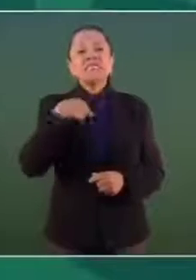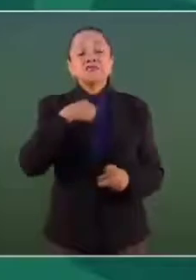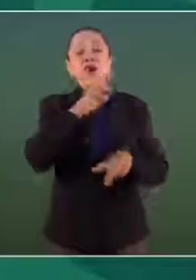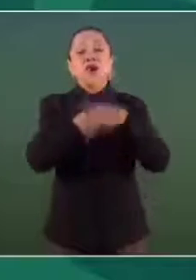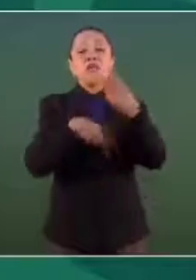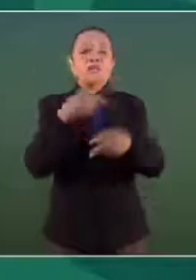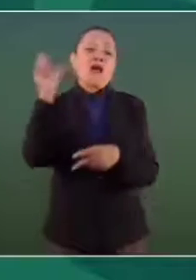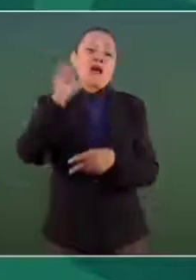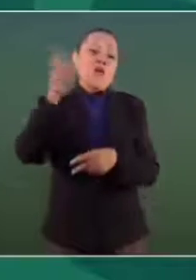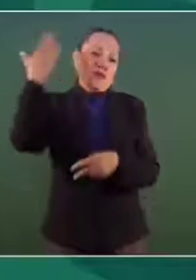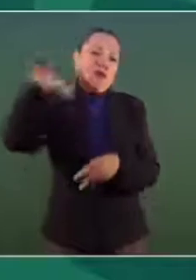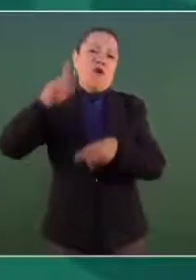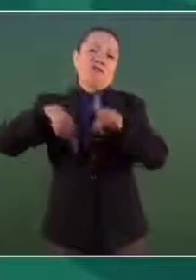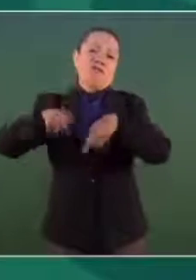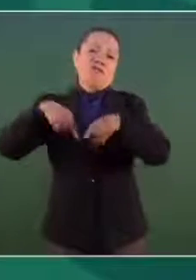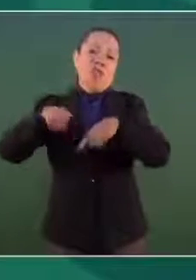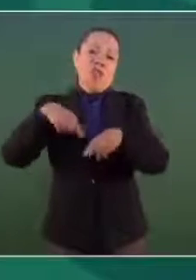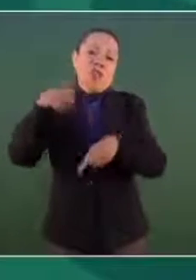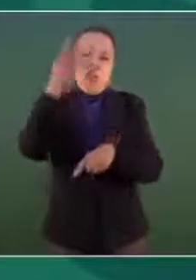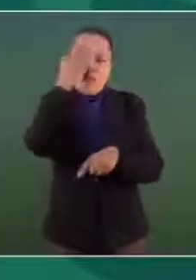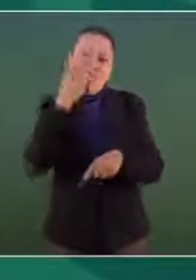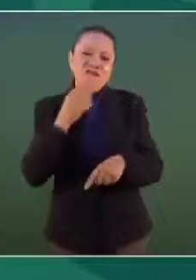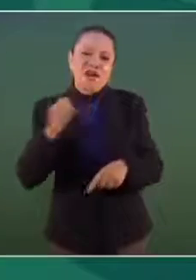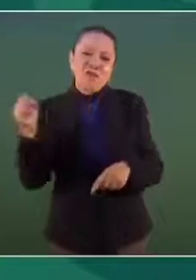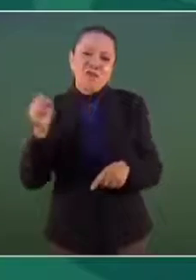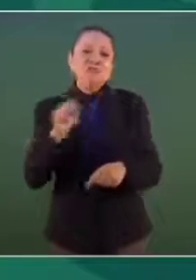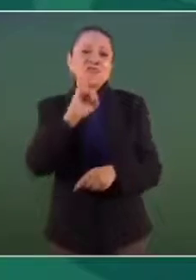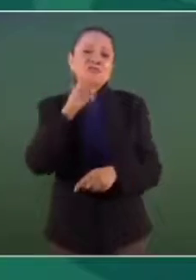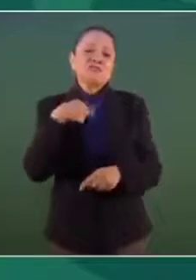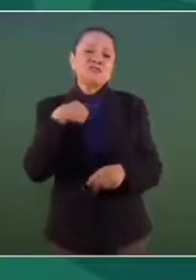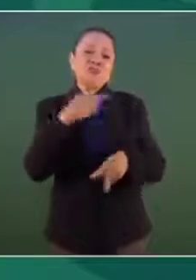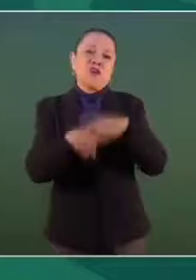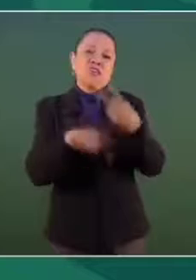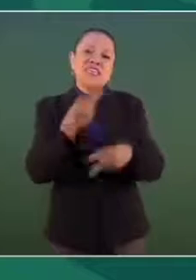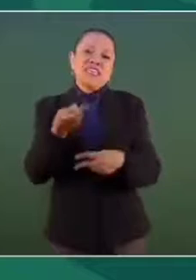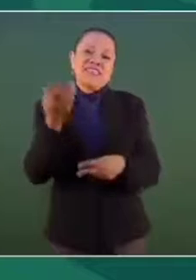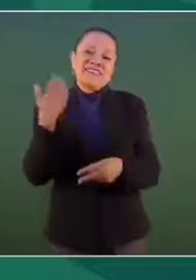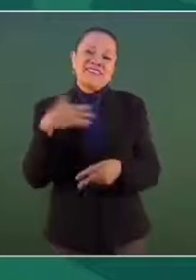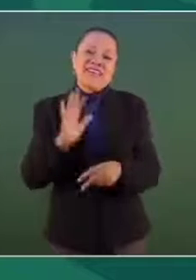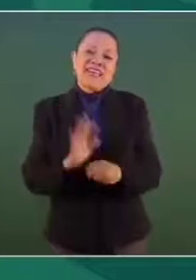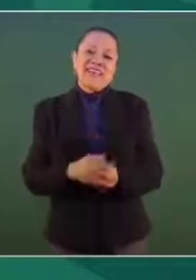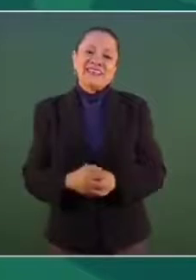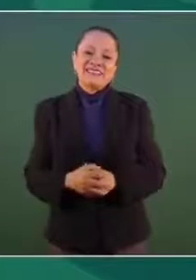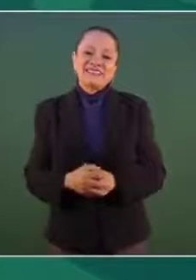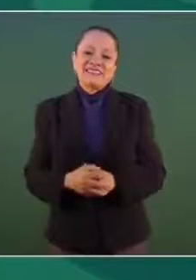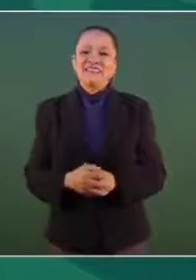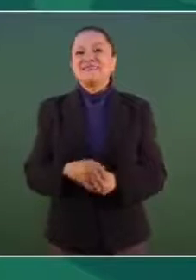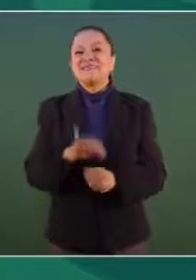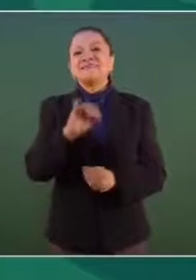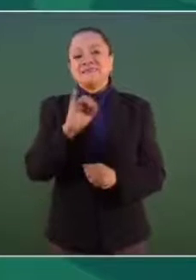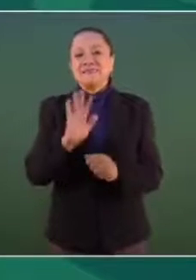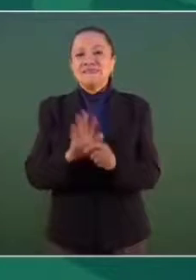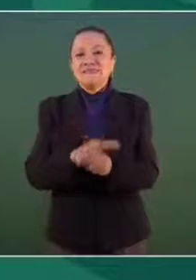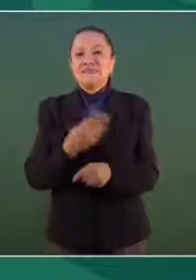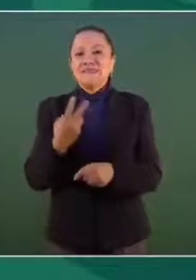Bueno, entonces, por eso ha